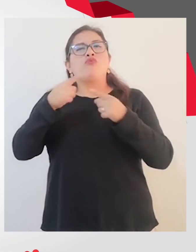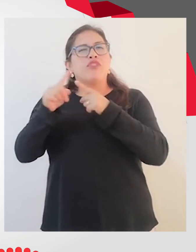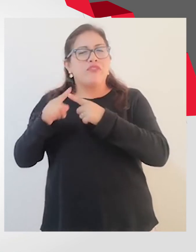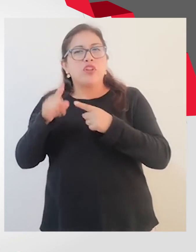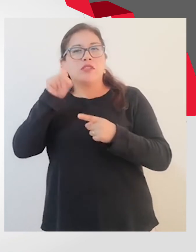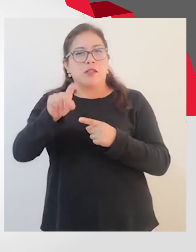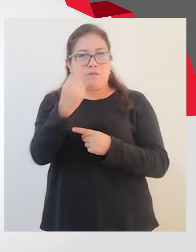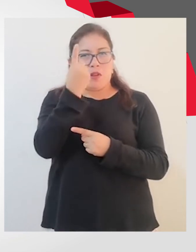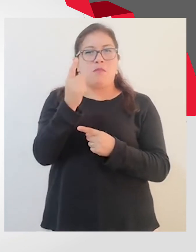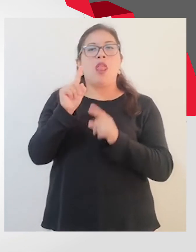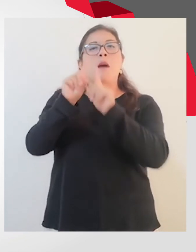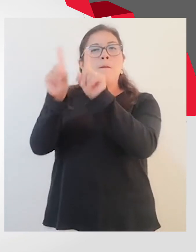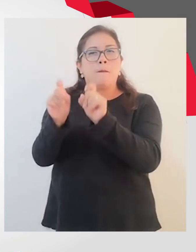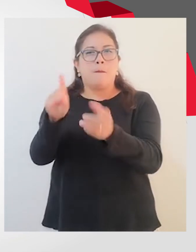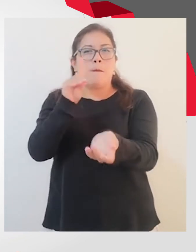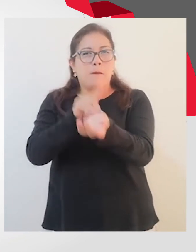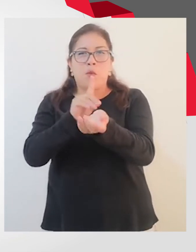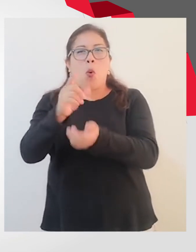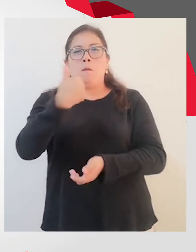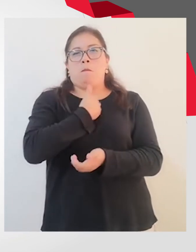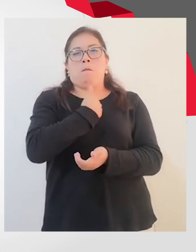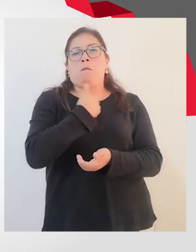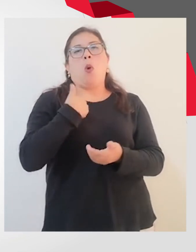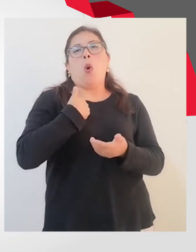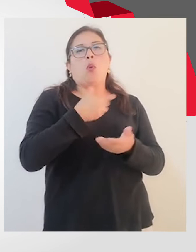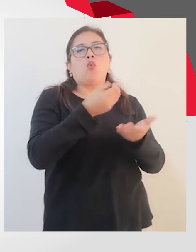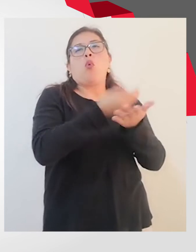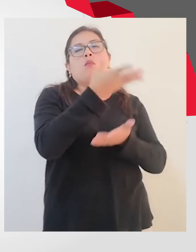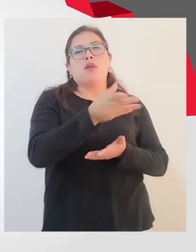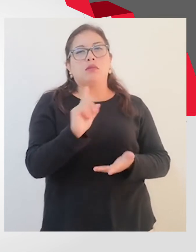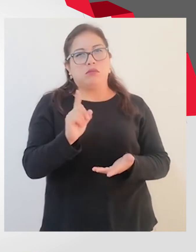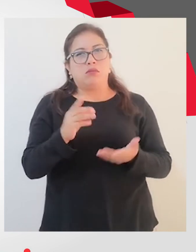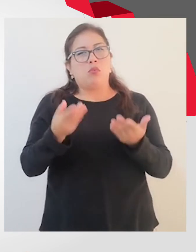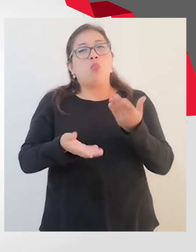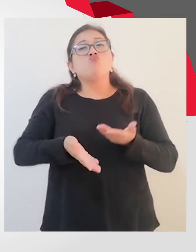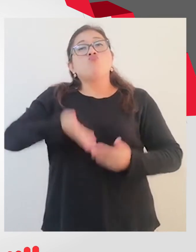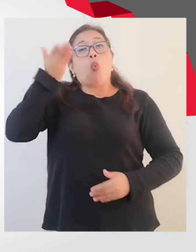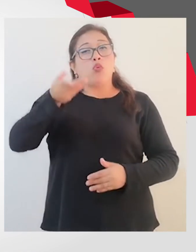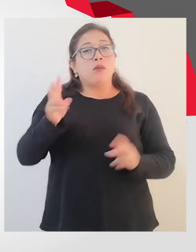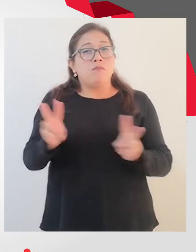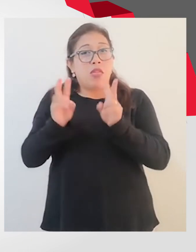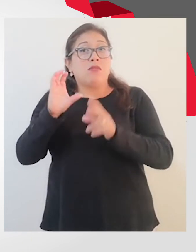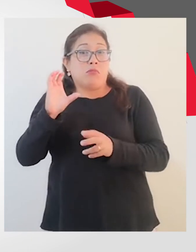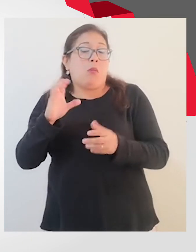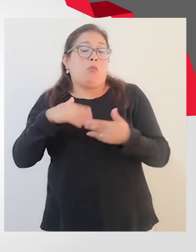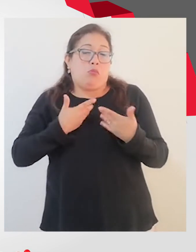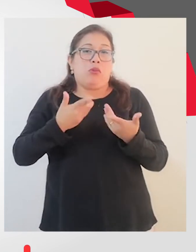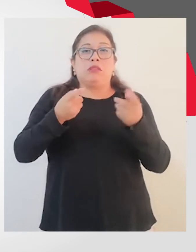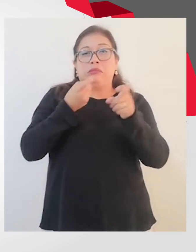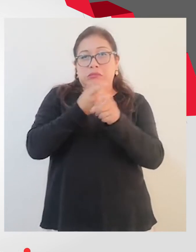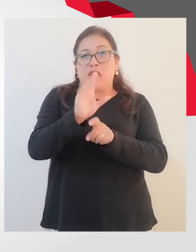médico. No hay que suplementarse por su propia cuenta porque el exceso de vitamina C puede formar también